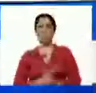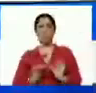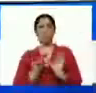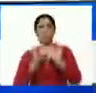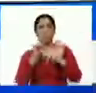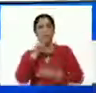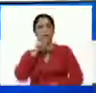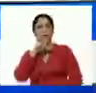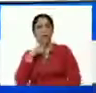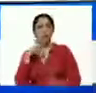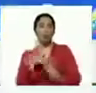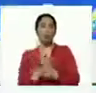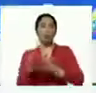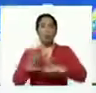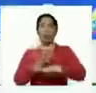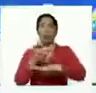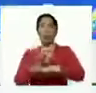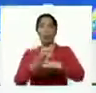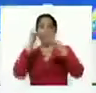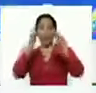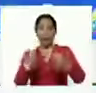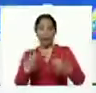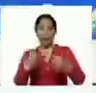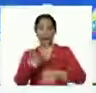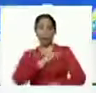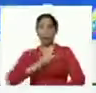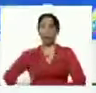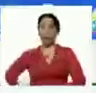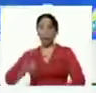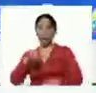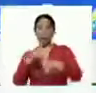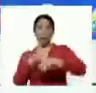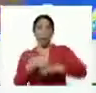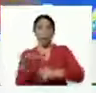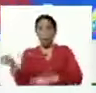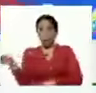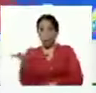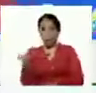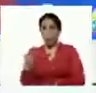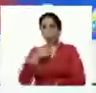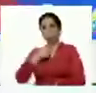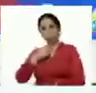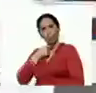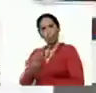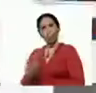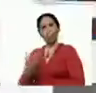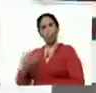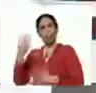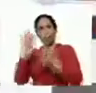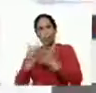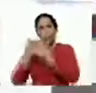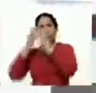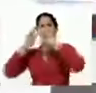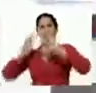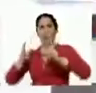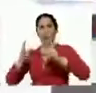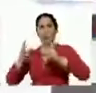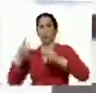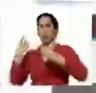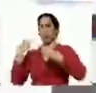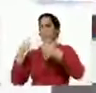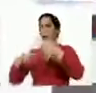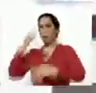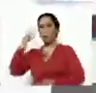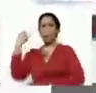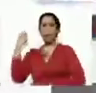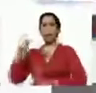de la economía real, señora vicepresidenta. Señor Jorge Rodríguez. ¿Ustedes qué les gusta estudiar los temas? Hay muchas tesis